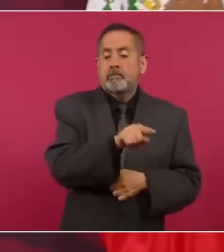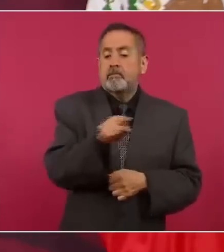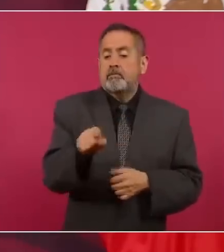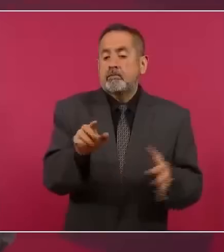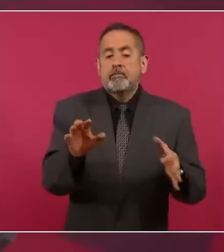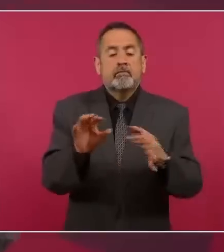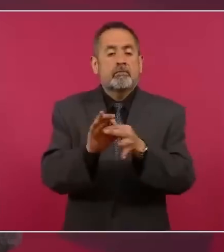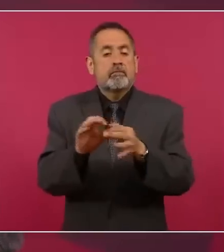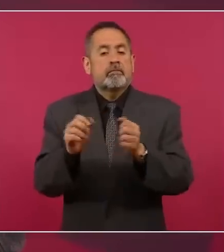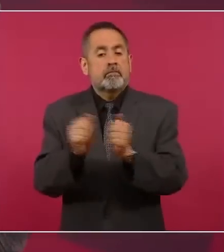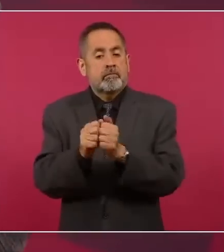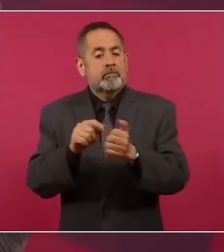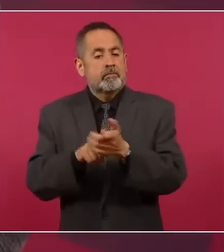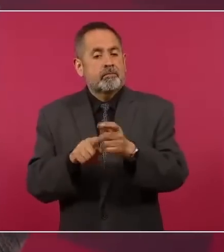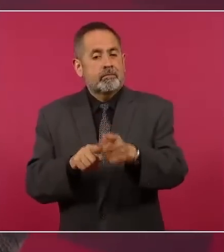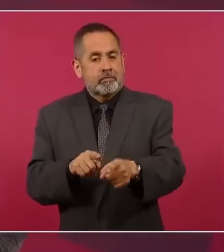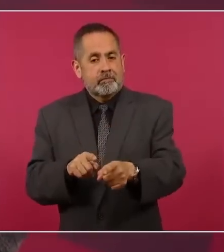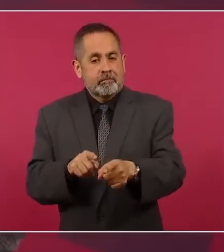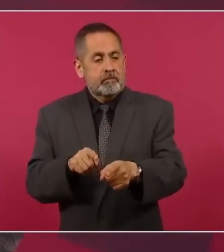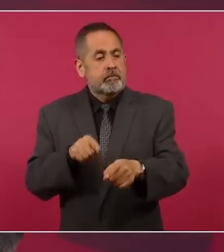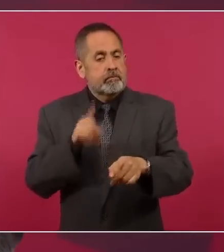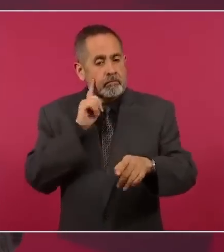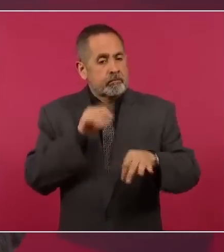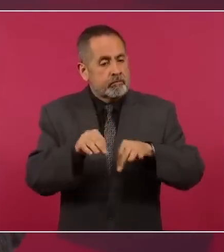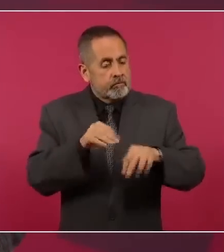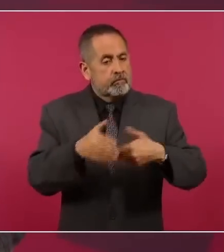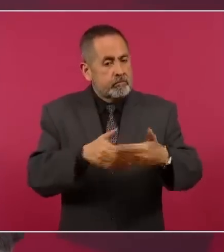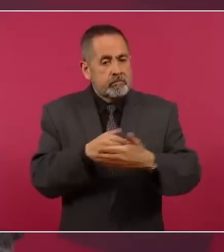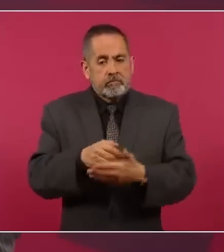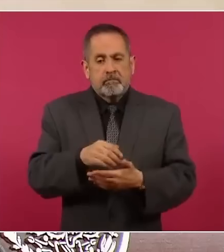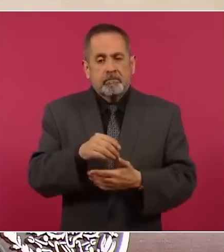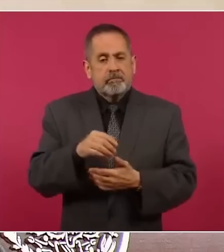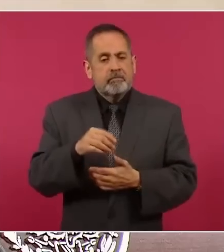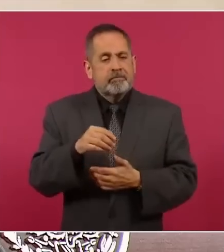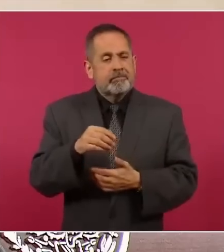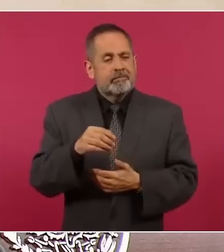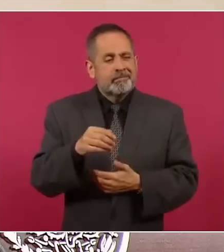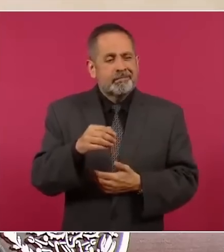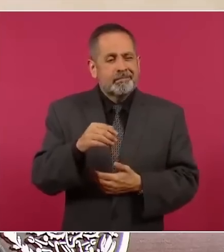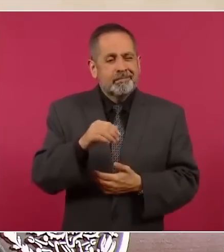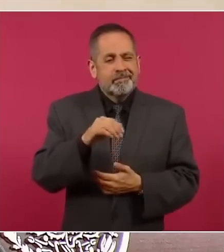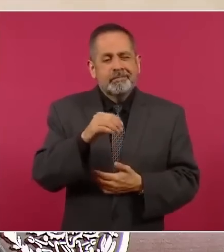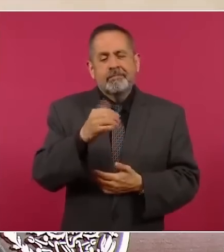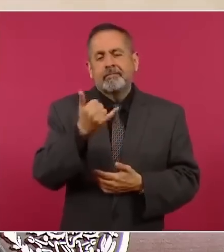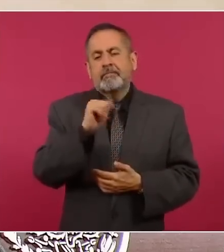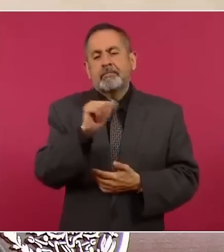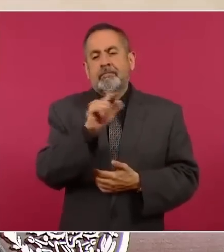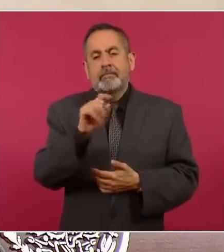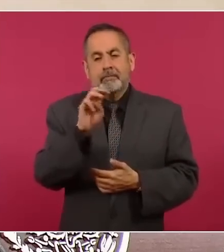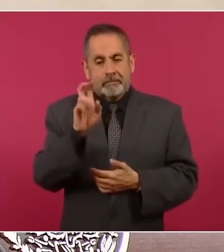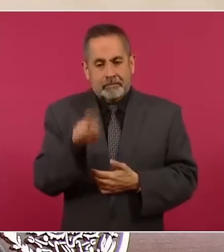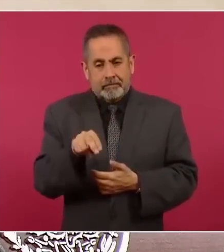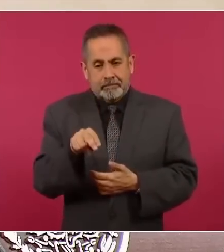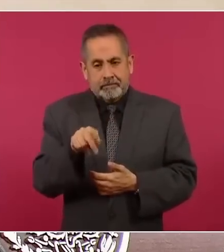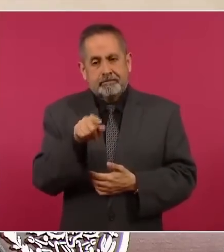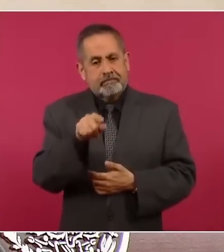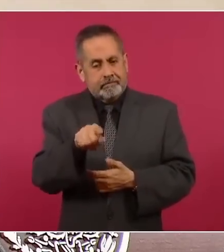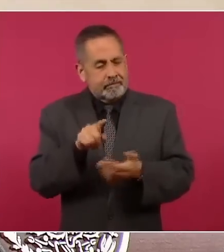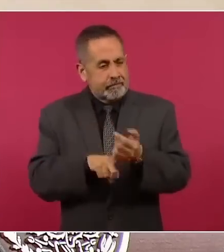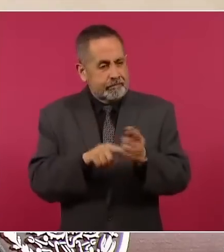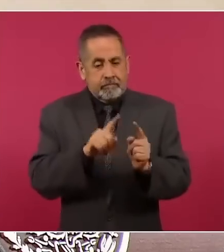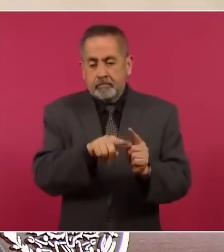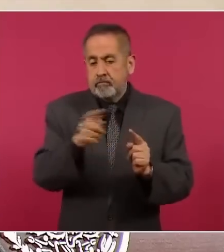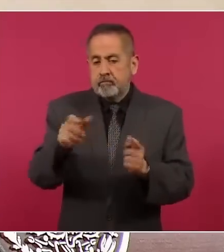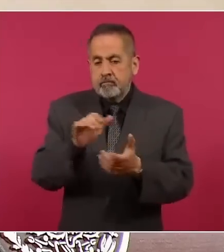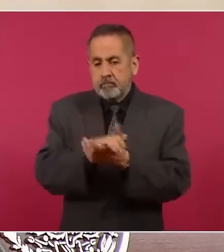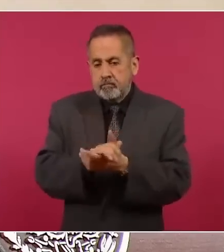una servidora pública, o es el esposo de